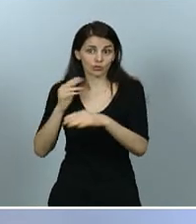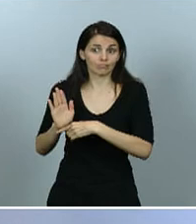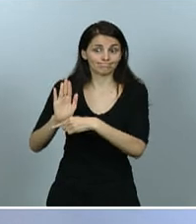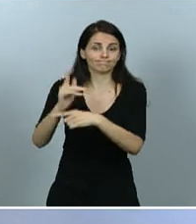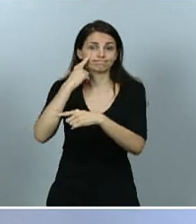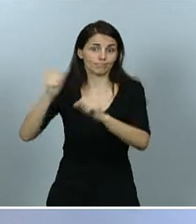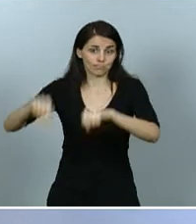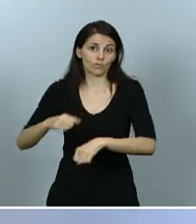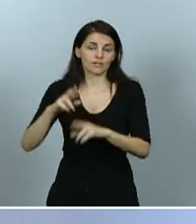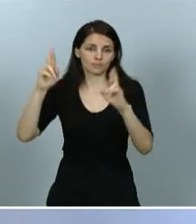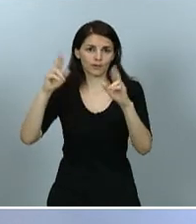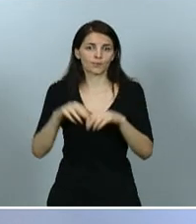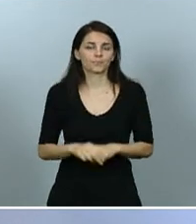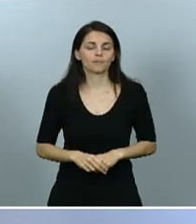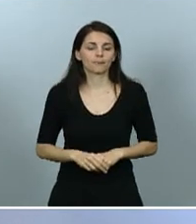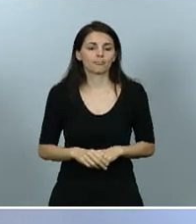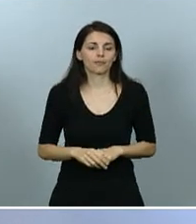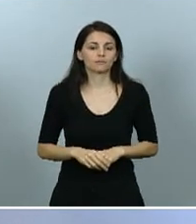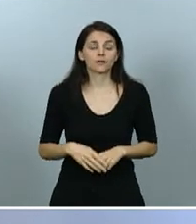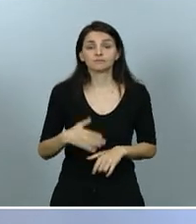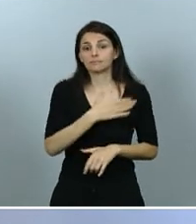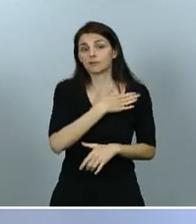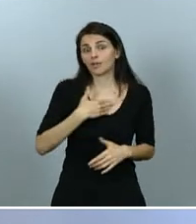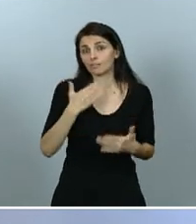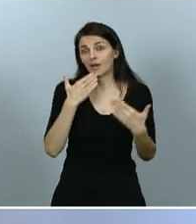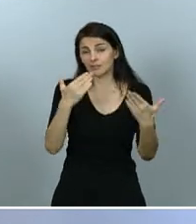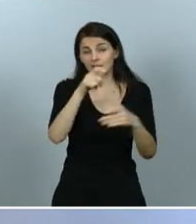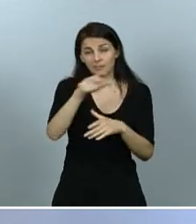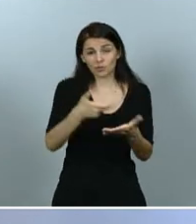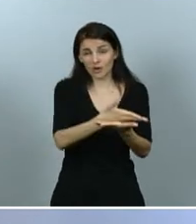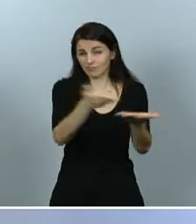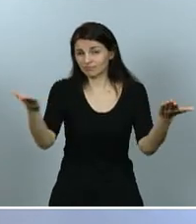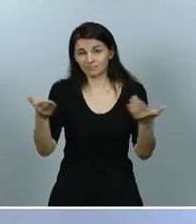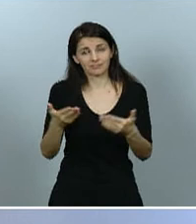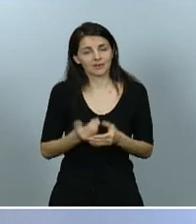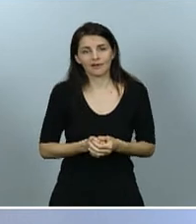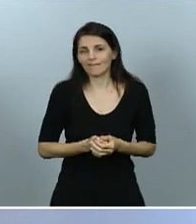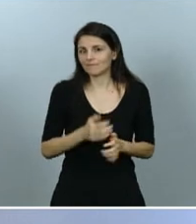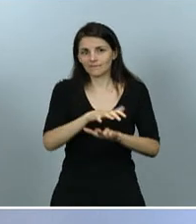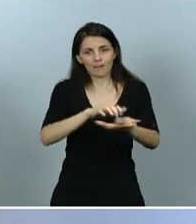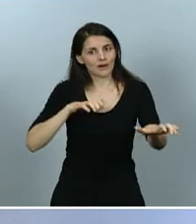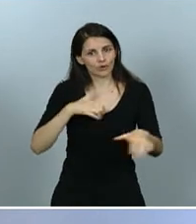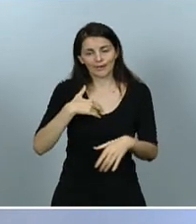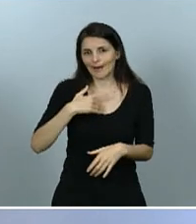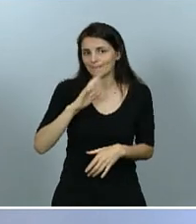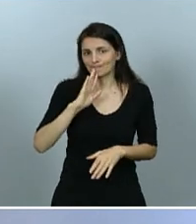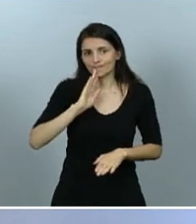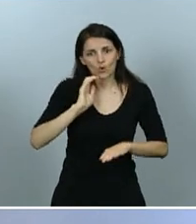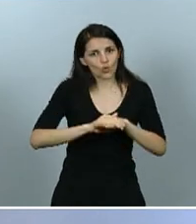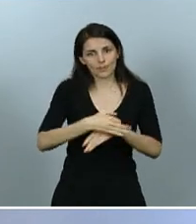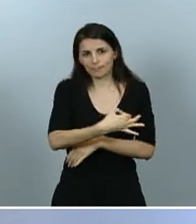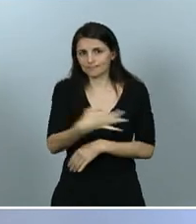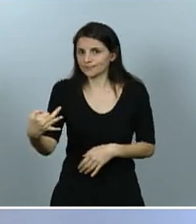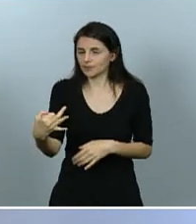como siempre hago, con un agradecimiento a la ciudadanía que, en su inmensa mayoría, da un cumplimiento ejemplar de todas